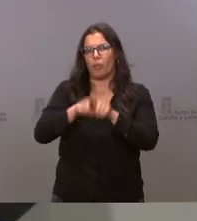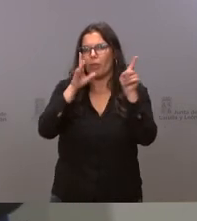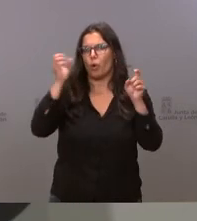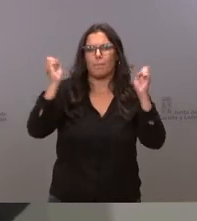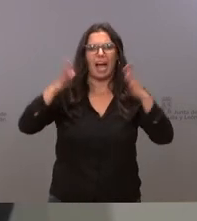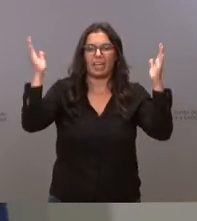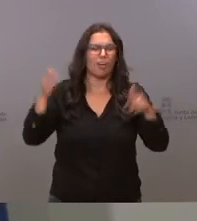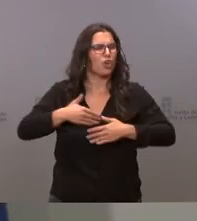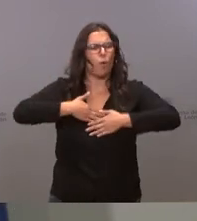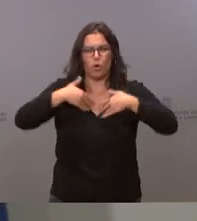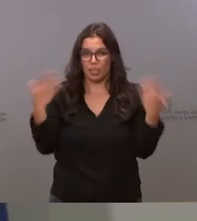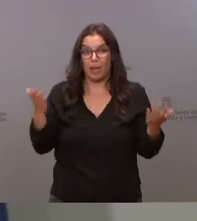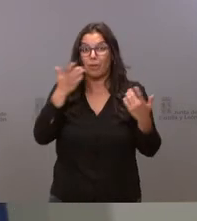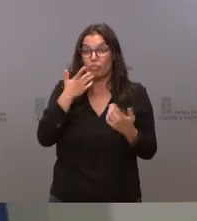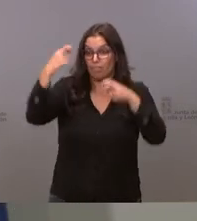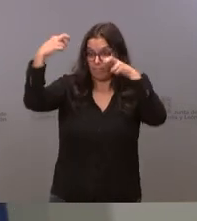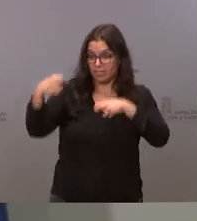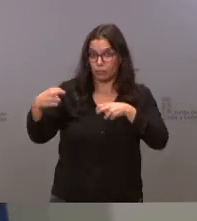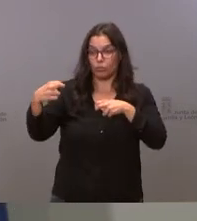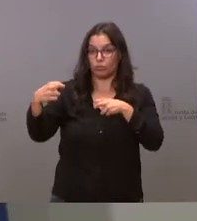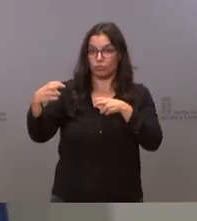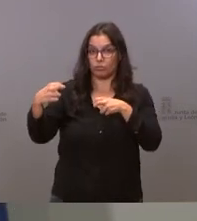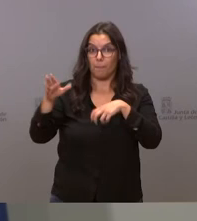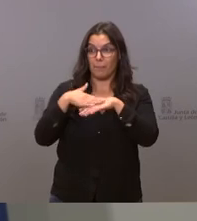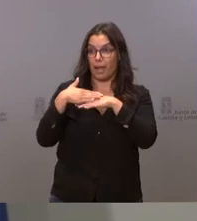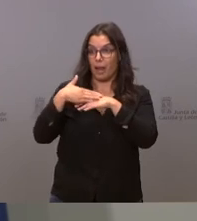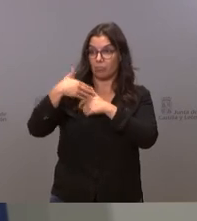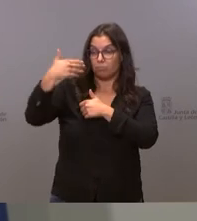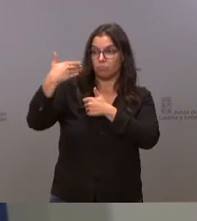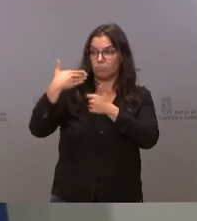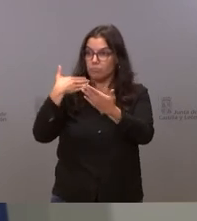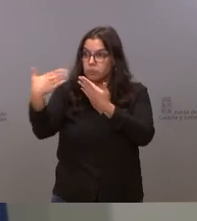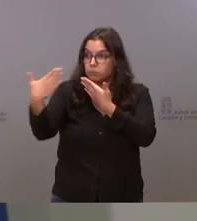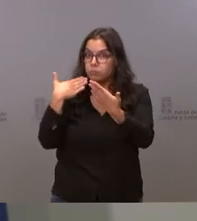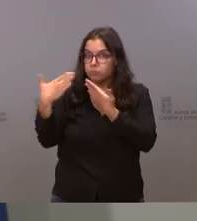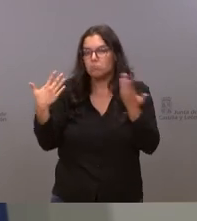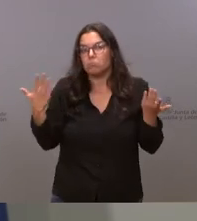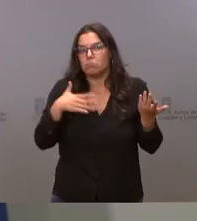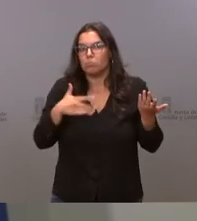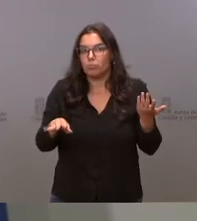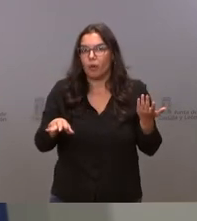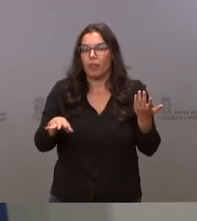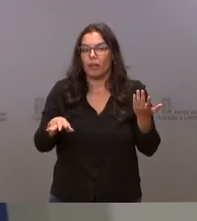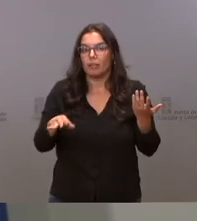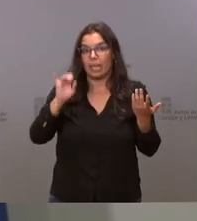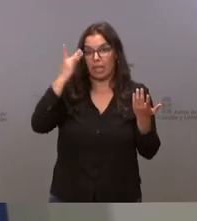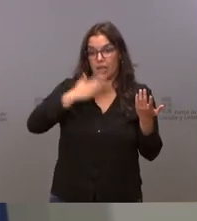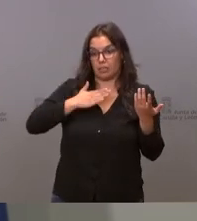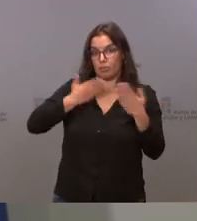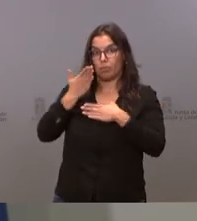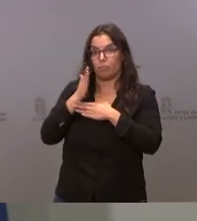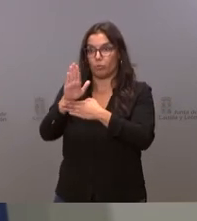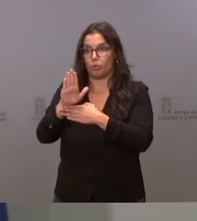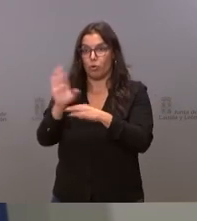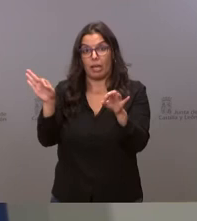si nosotros pudiéramos sentarnos a confrontar las propuestas es posible que alguna de nuestras propuestas estuviera